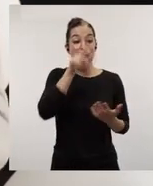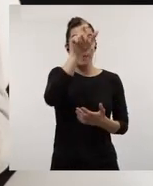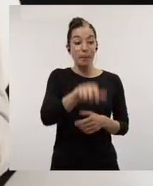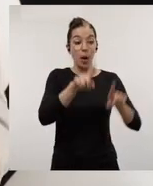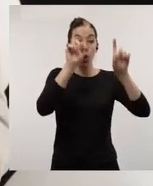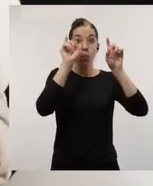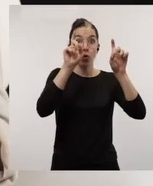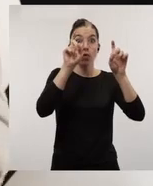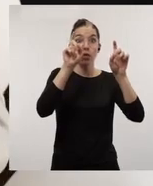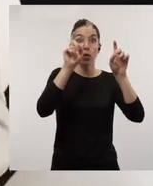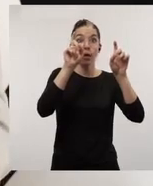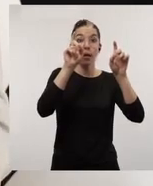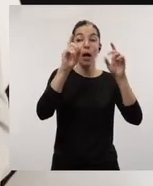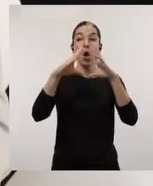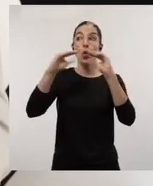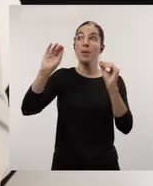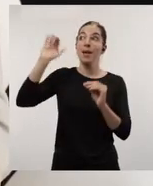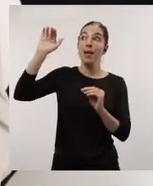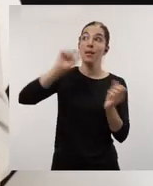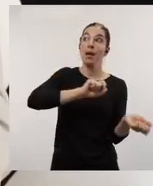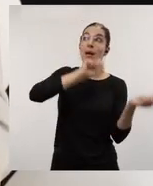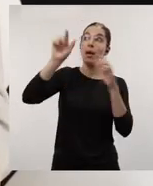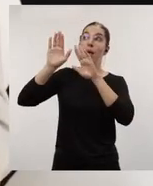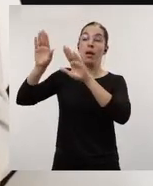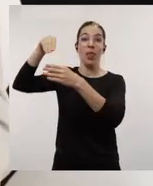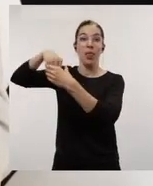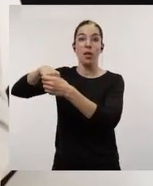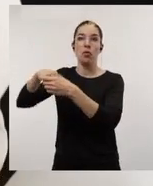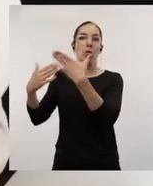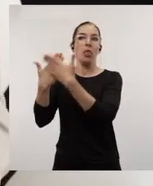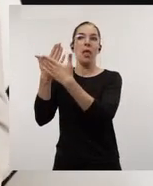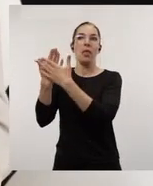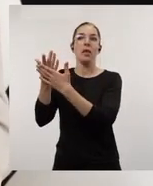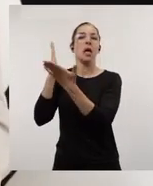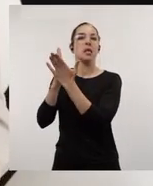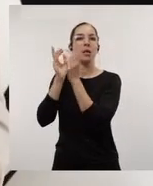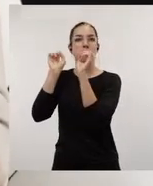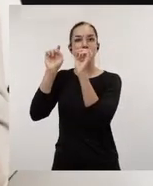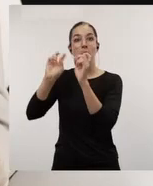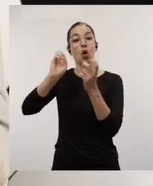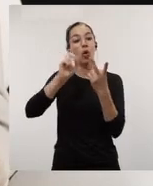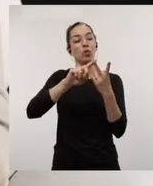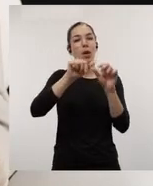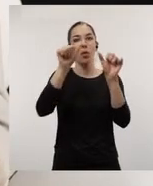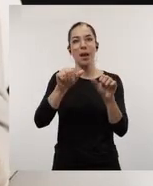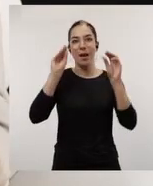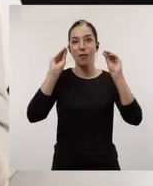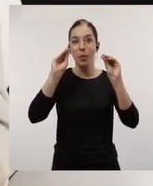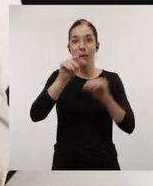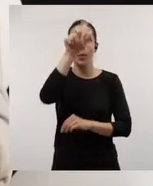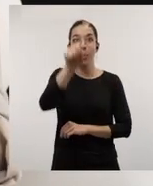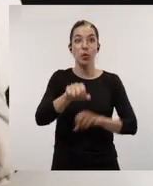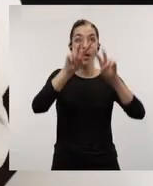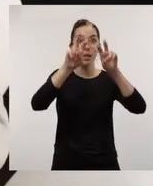los profesores se integran en una universidad extranjera durante unos días e imparten clase. Y otra es una modalidad de formación,